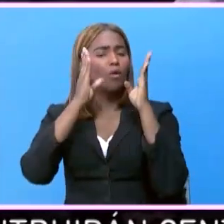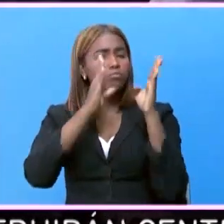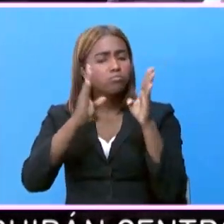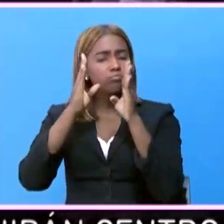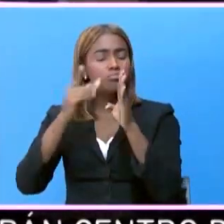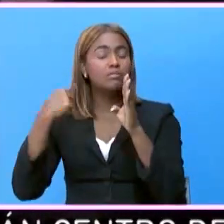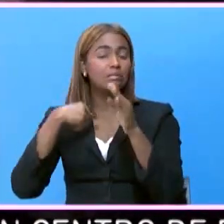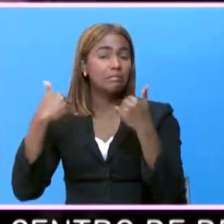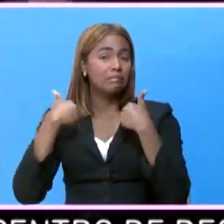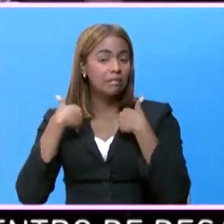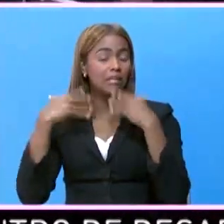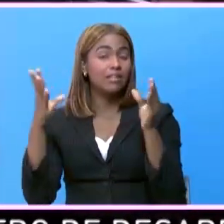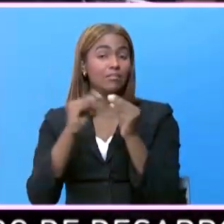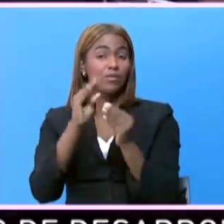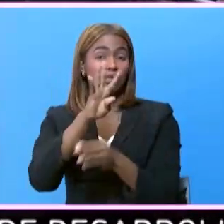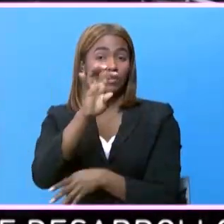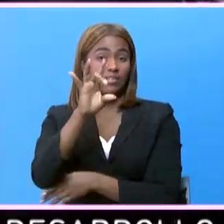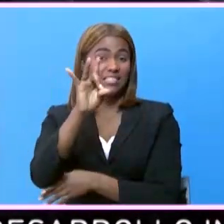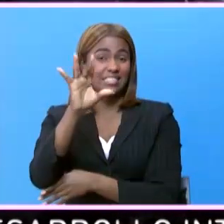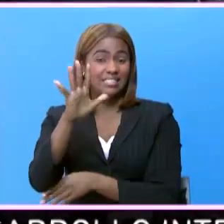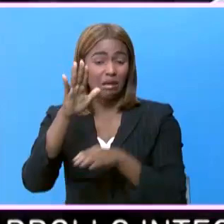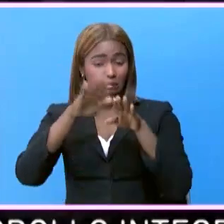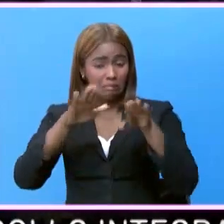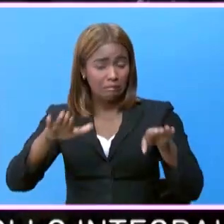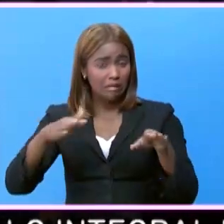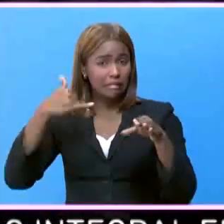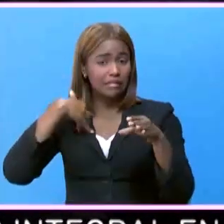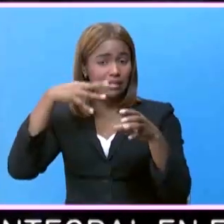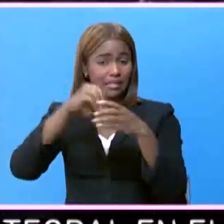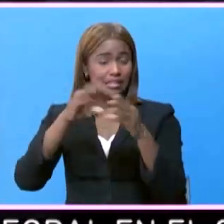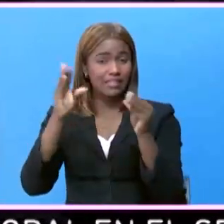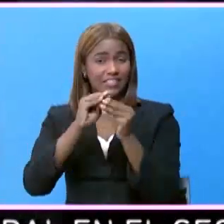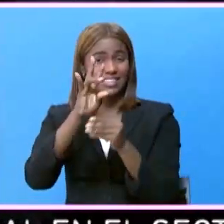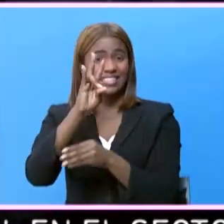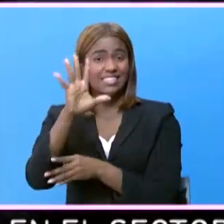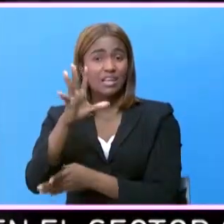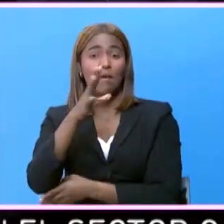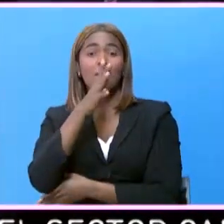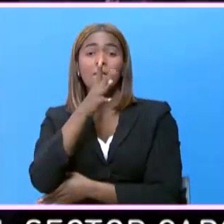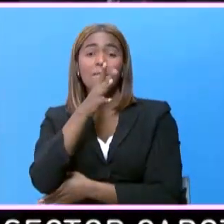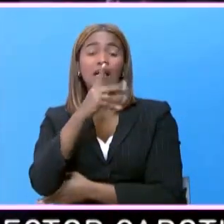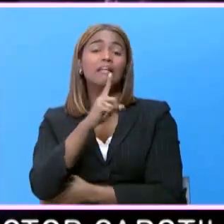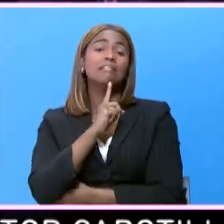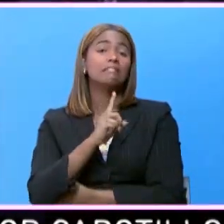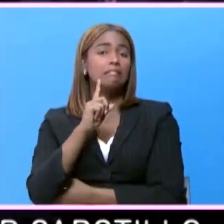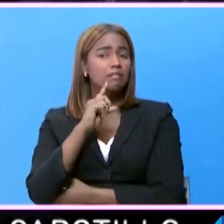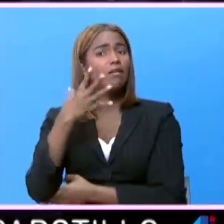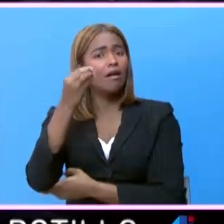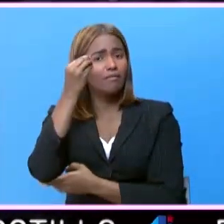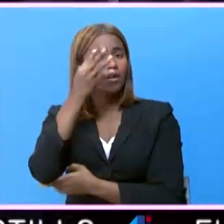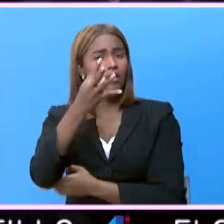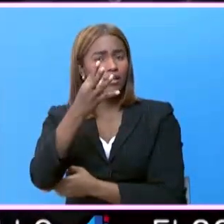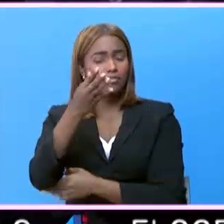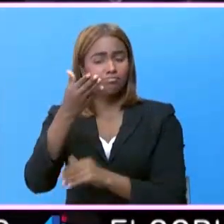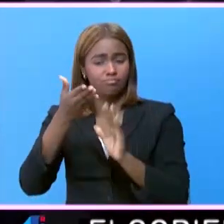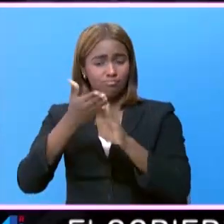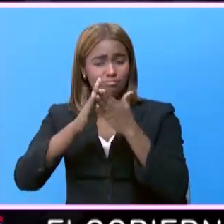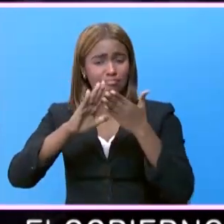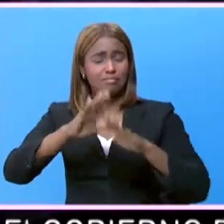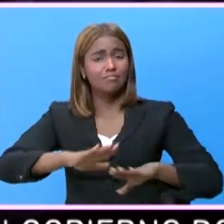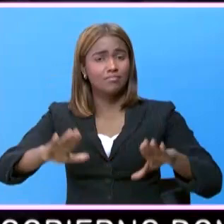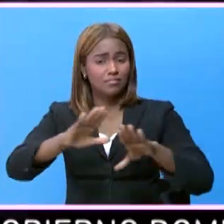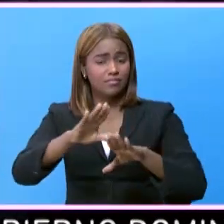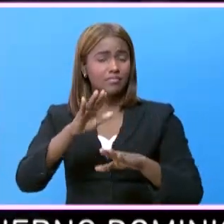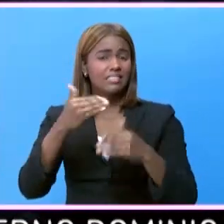que le dan. Son 485 niños y niñas, alrededor de 75 madres solteras, como tú bien dices, en un lugar